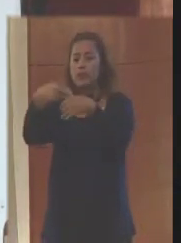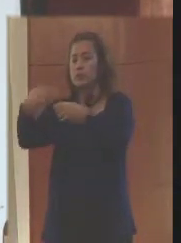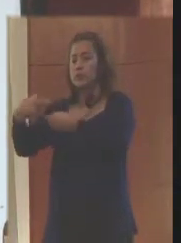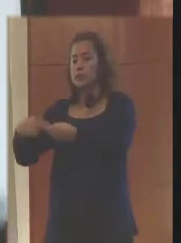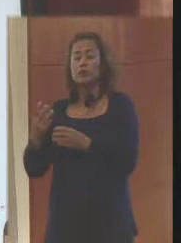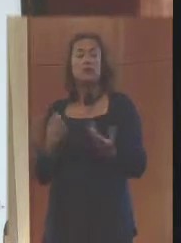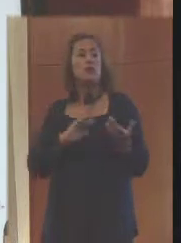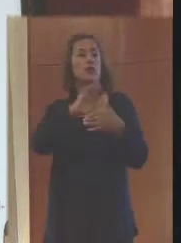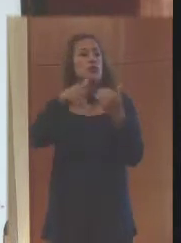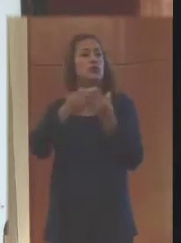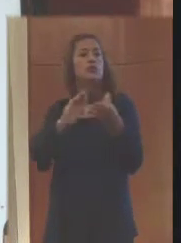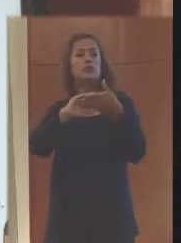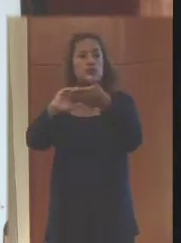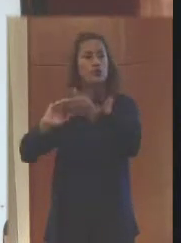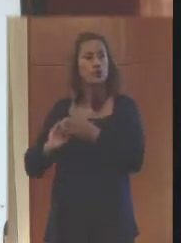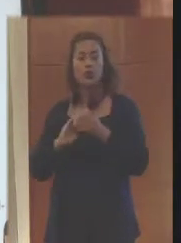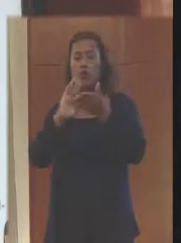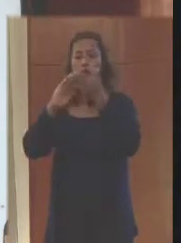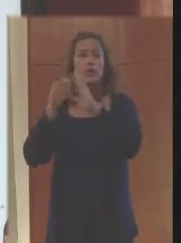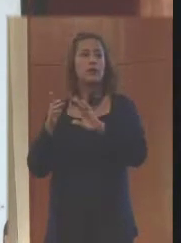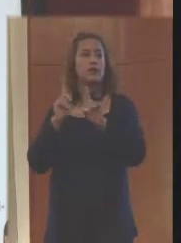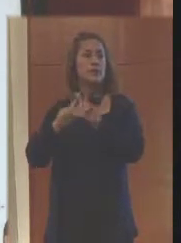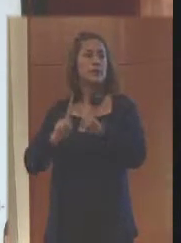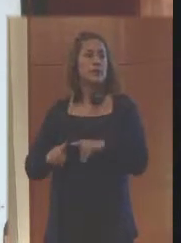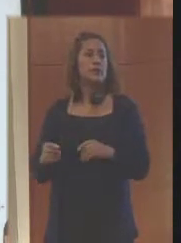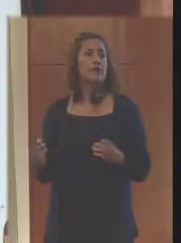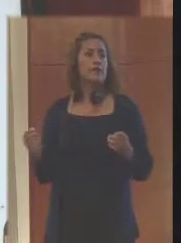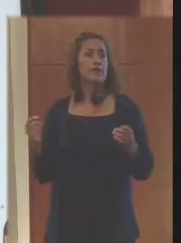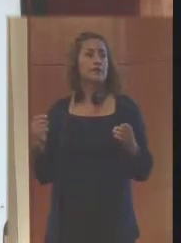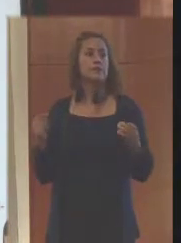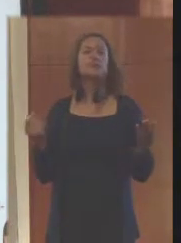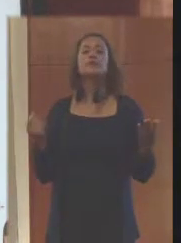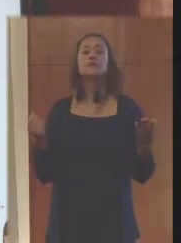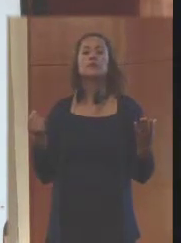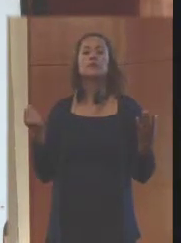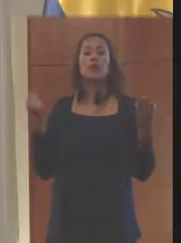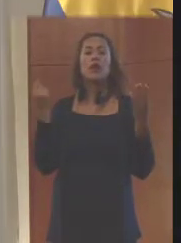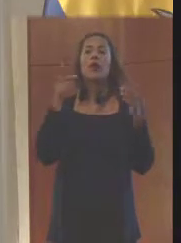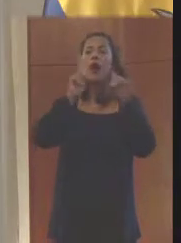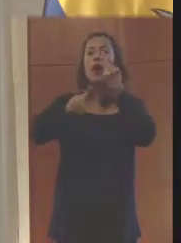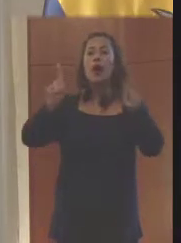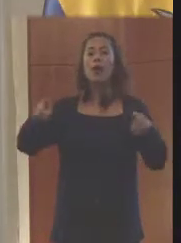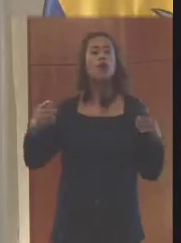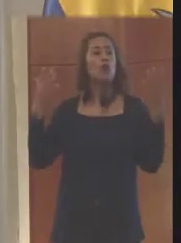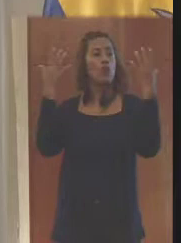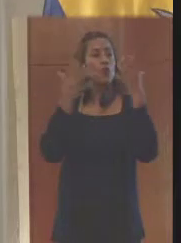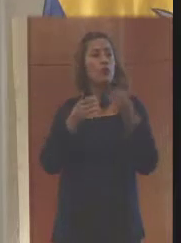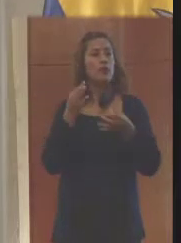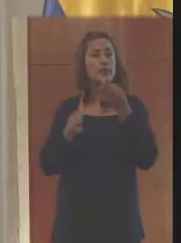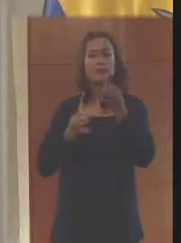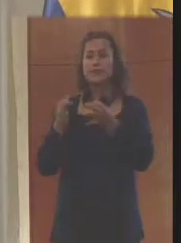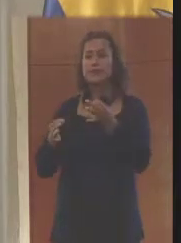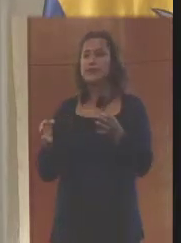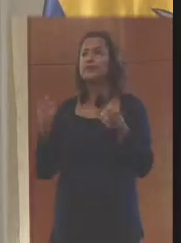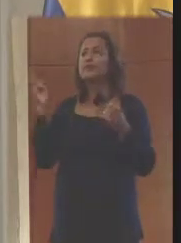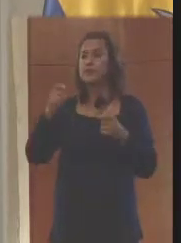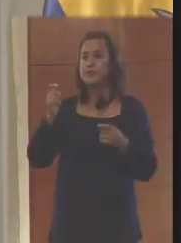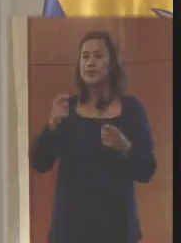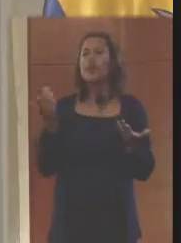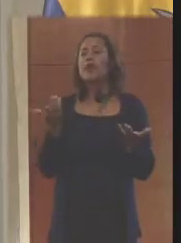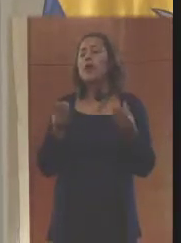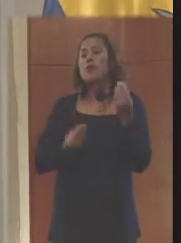participación Ciudadana Ciudadana. Hemos trabajado con la Policía Nacional. En el área que voy a mostrar, hay un problema de seguridad nacional